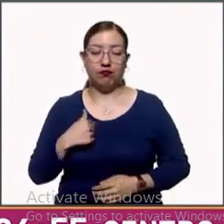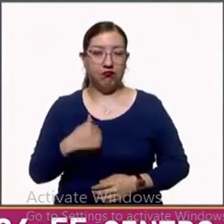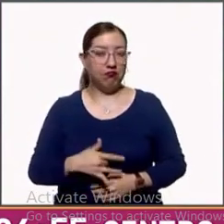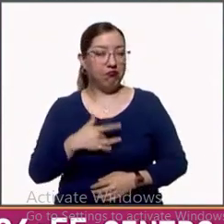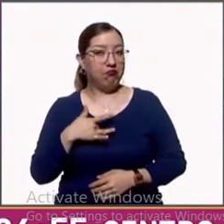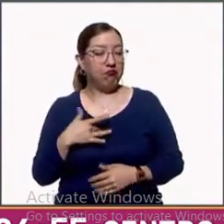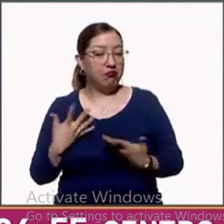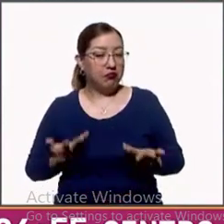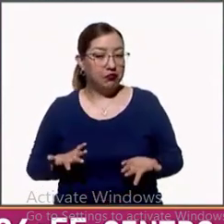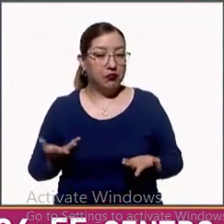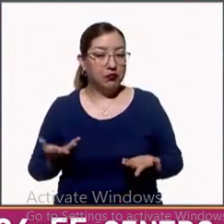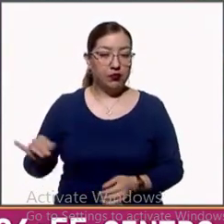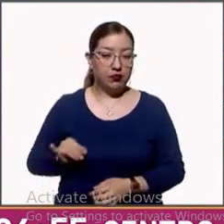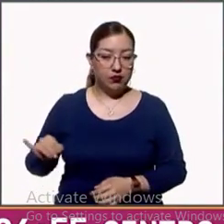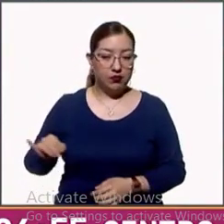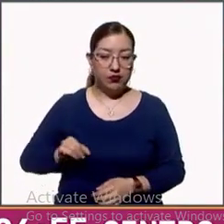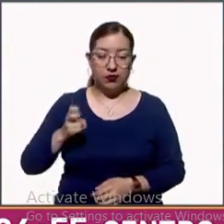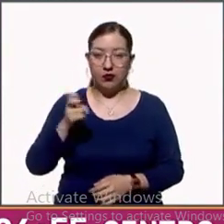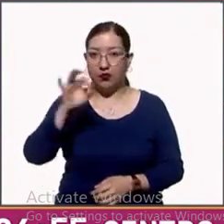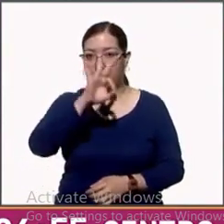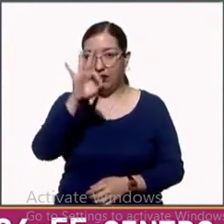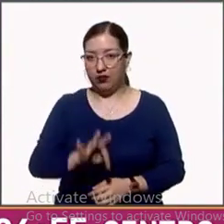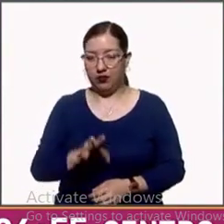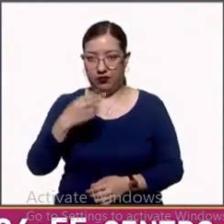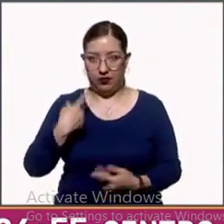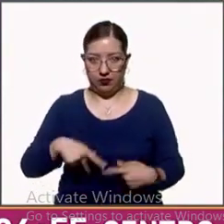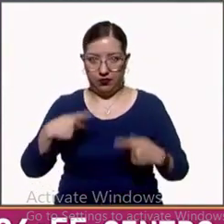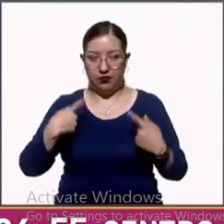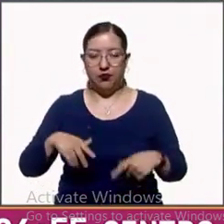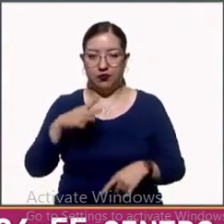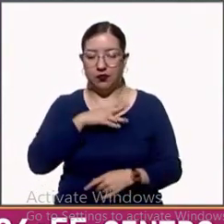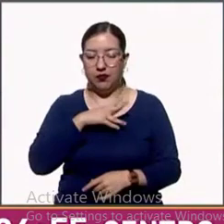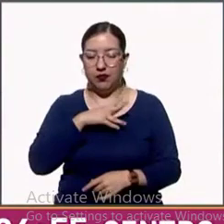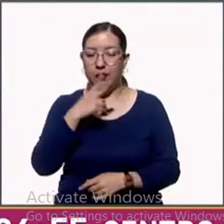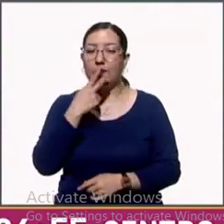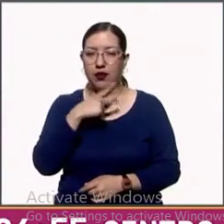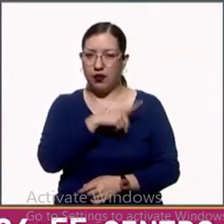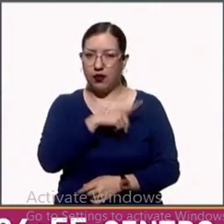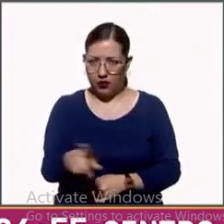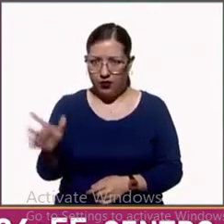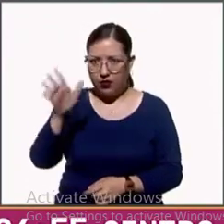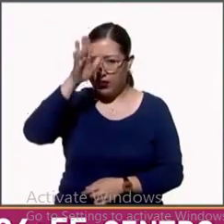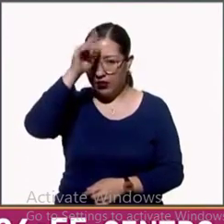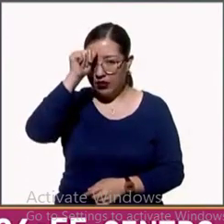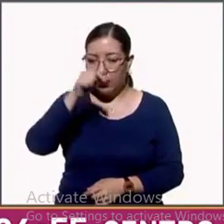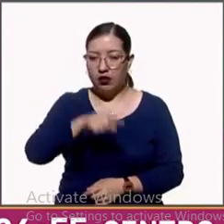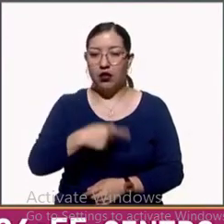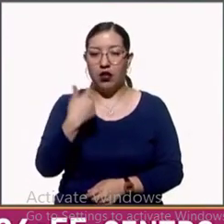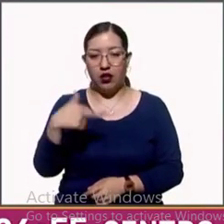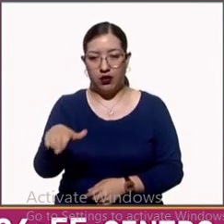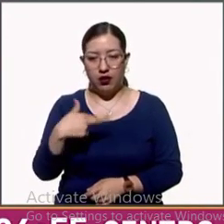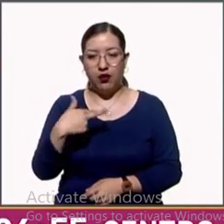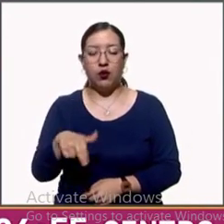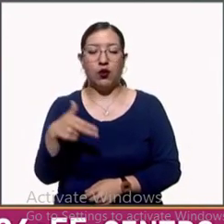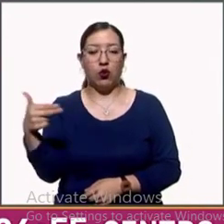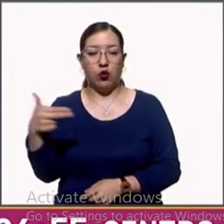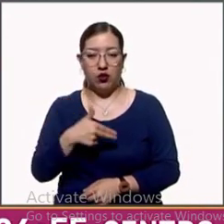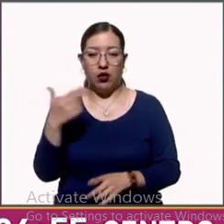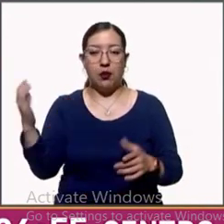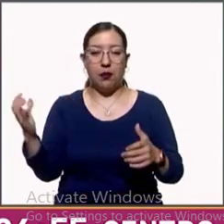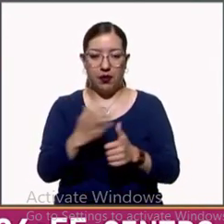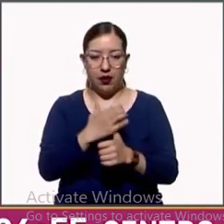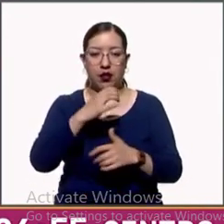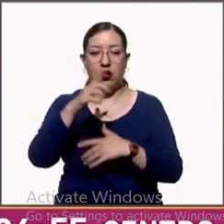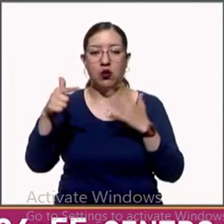dada la cantidad o el porcentaje de fumadores que tenemos. ¿Está usted de acuerdo o en desacuerdo en que los restaurantes, hoteles, bares y